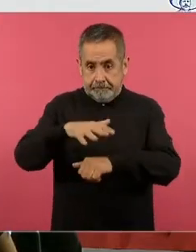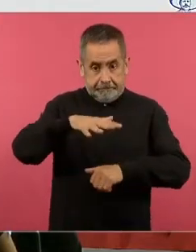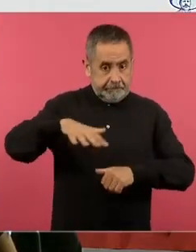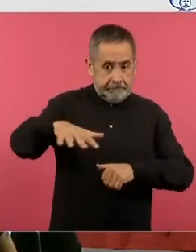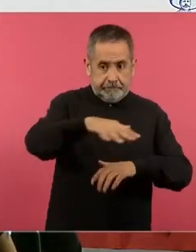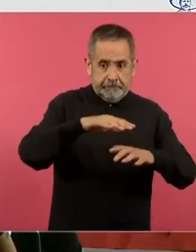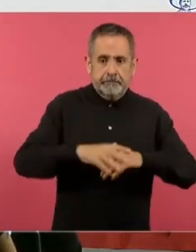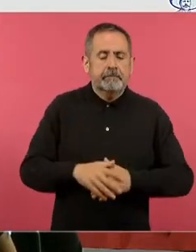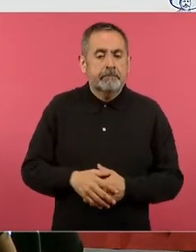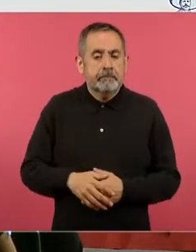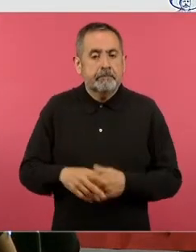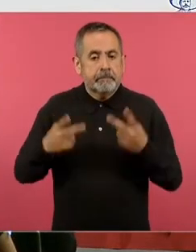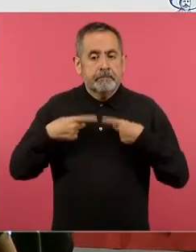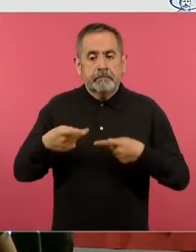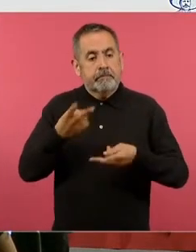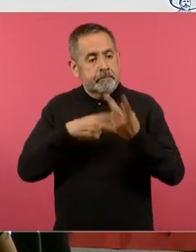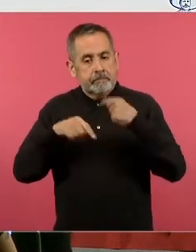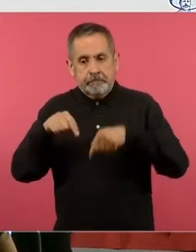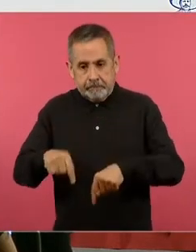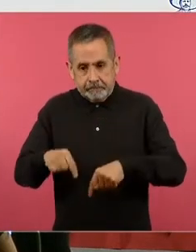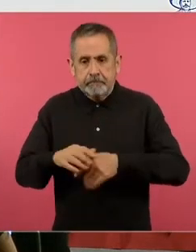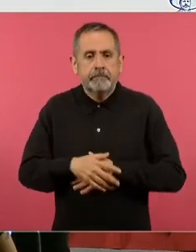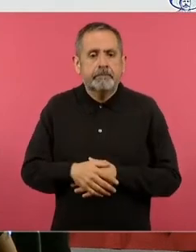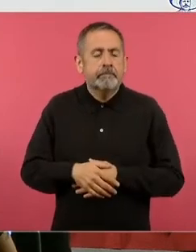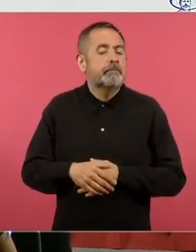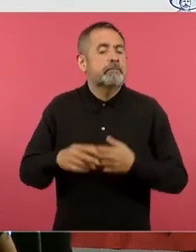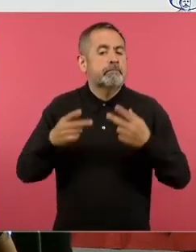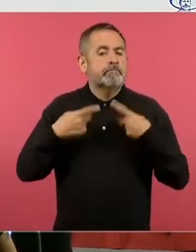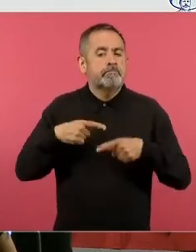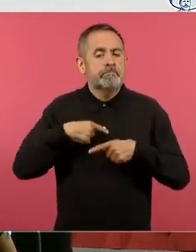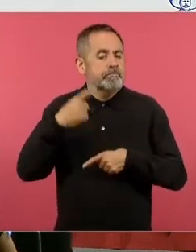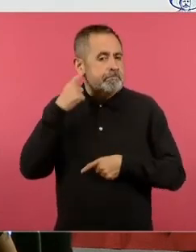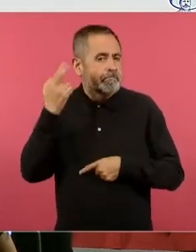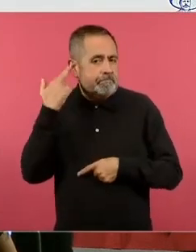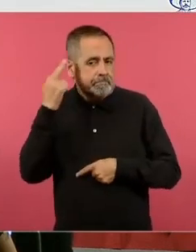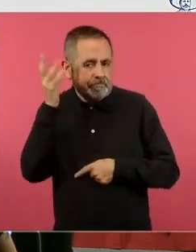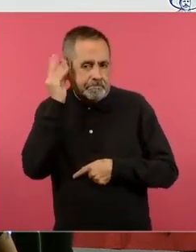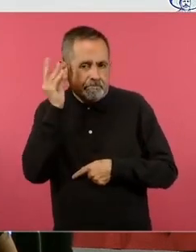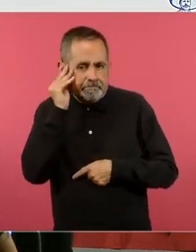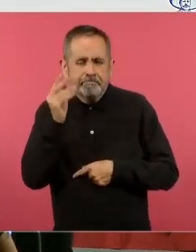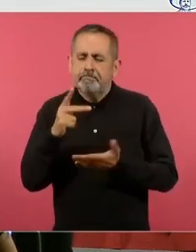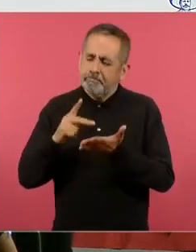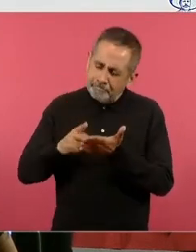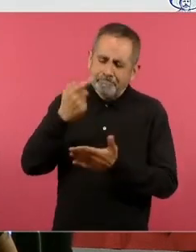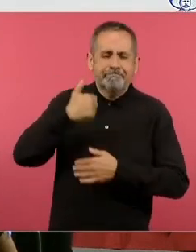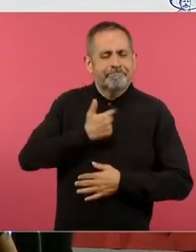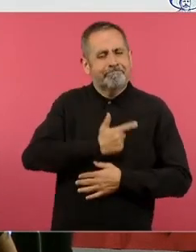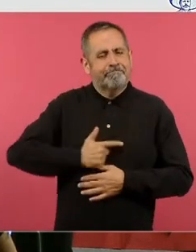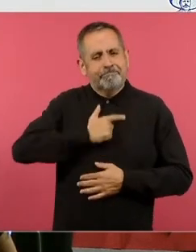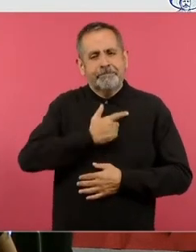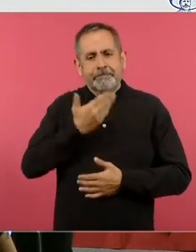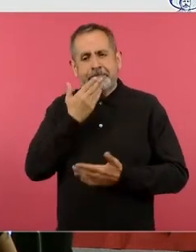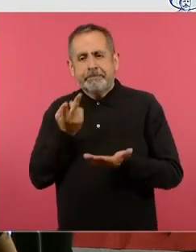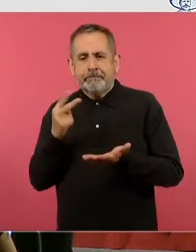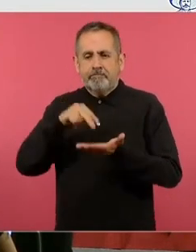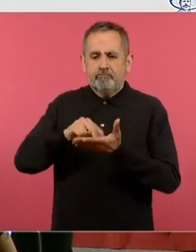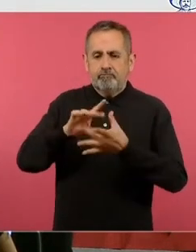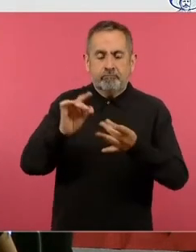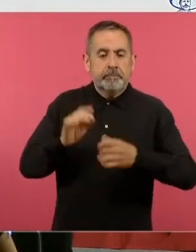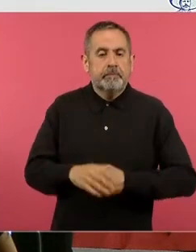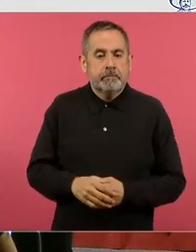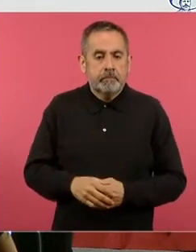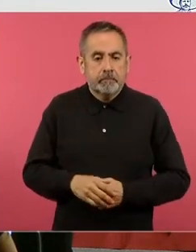personas que están aquí personas que nos están escuchando en radio me da mucho gusto volver a estar con ustedes yo quisiera